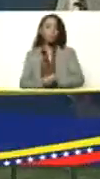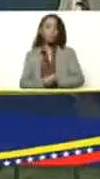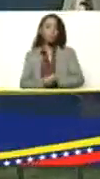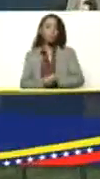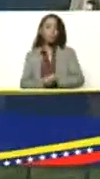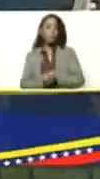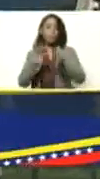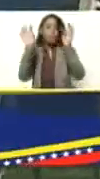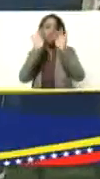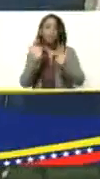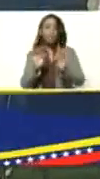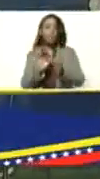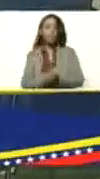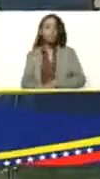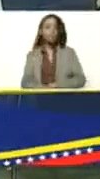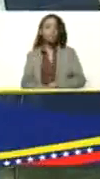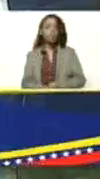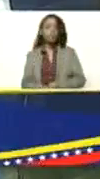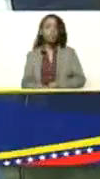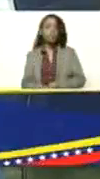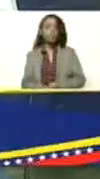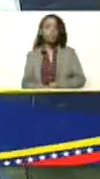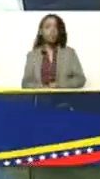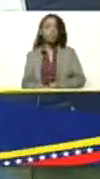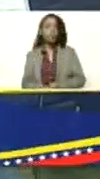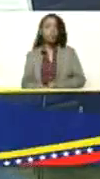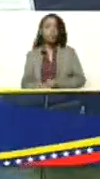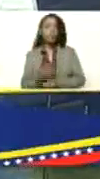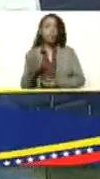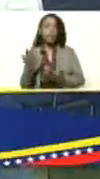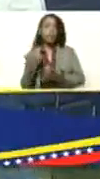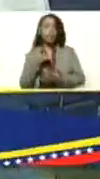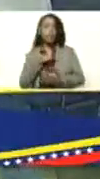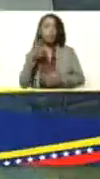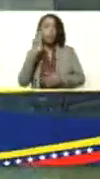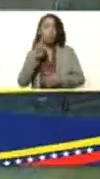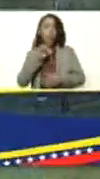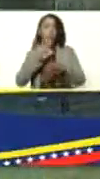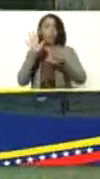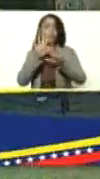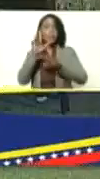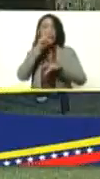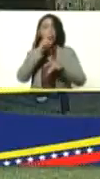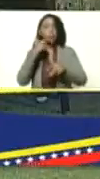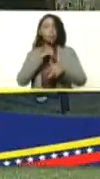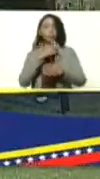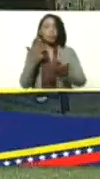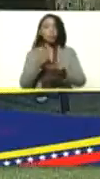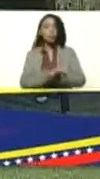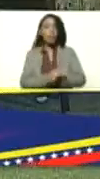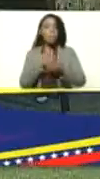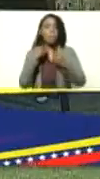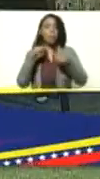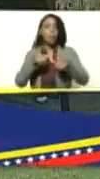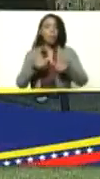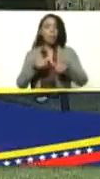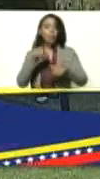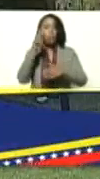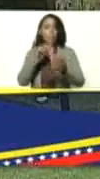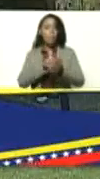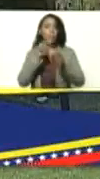fórmulas que hemos utilizado de hace casi 15 años para acá desde el